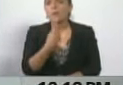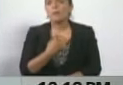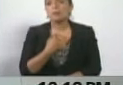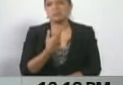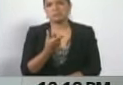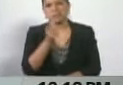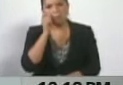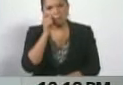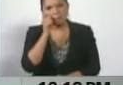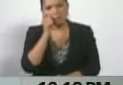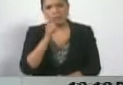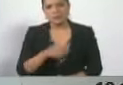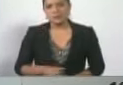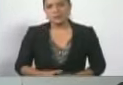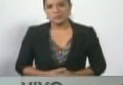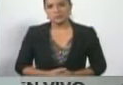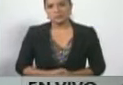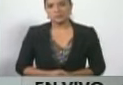el innombrable